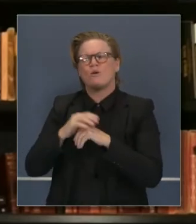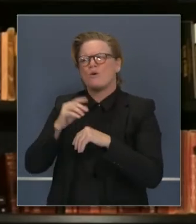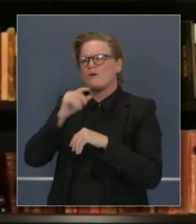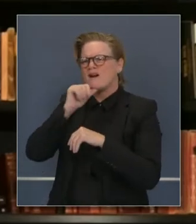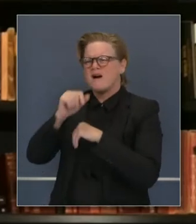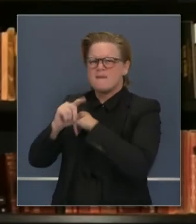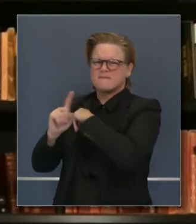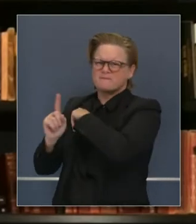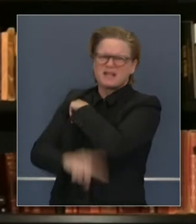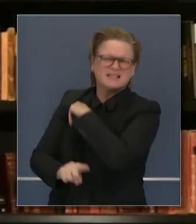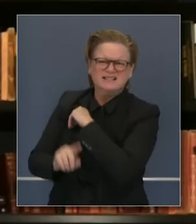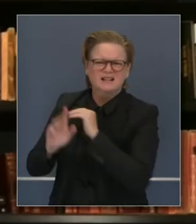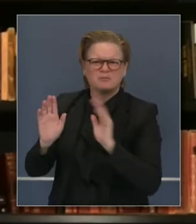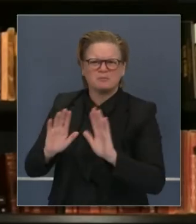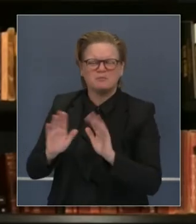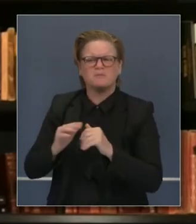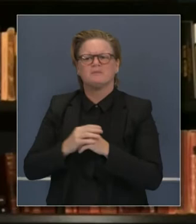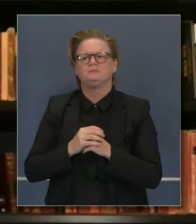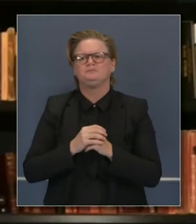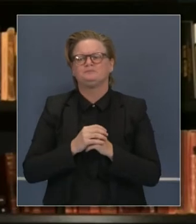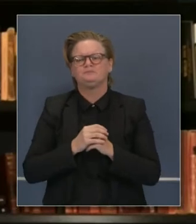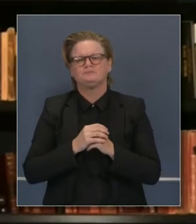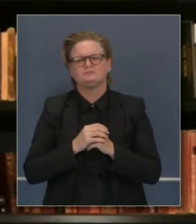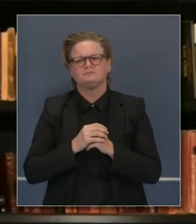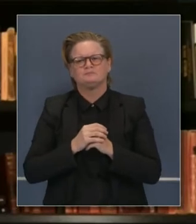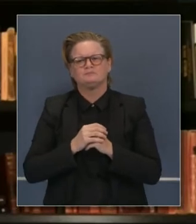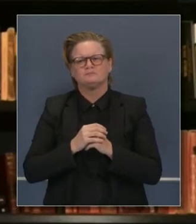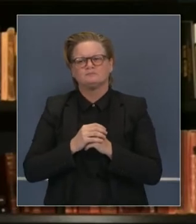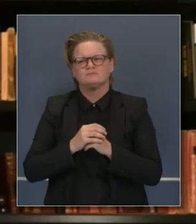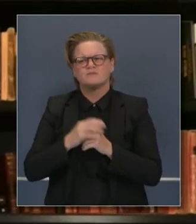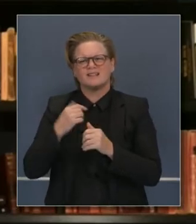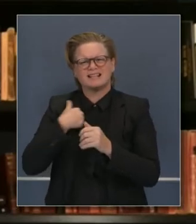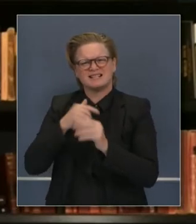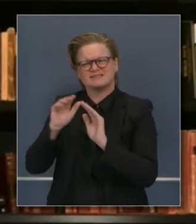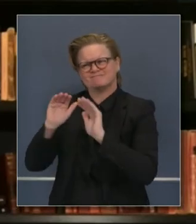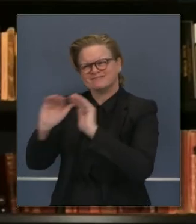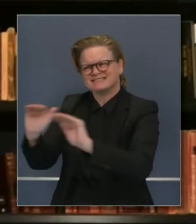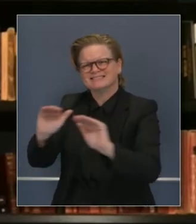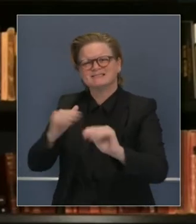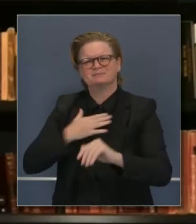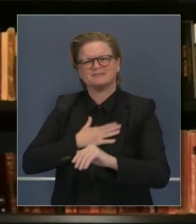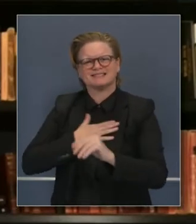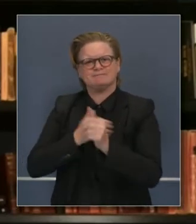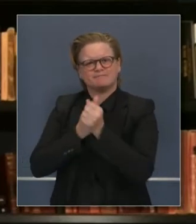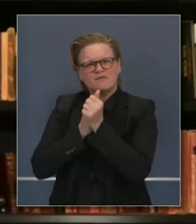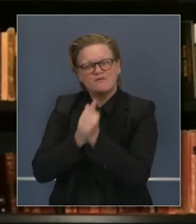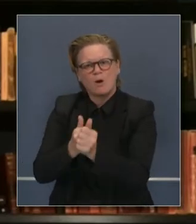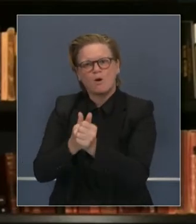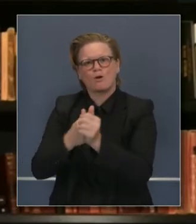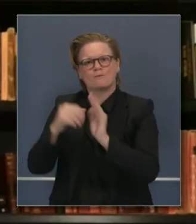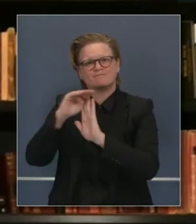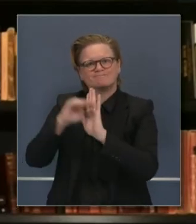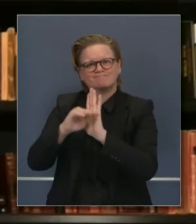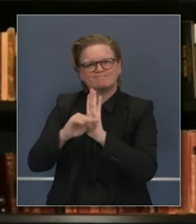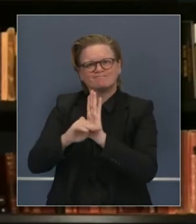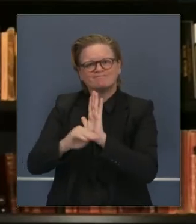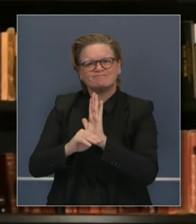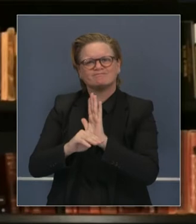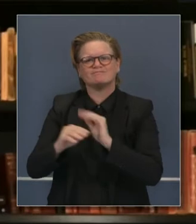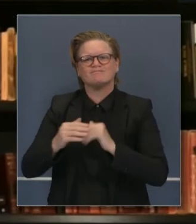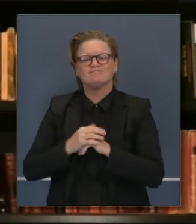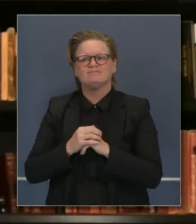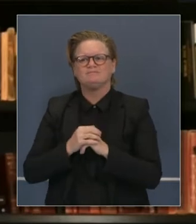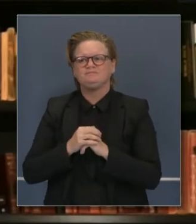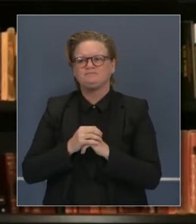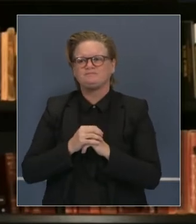negocios que están cumpliendo no son para multarlos o castigarlos, solamente para ver que están cumpliendo con las normas. Así que